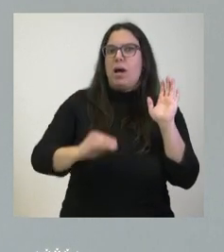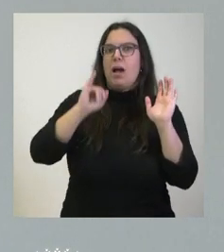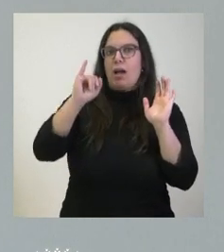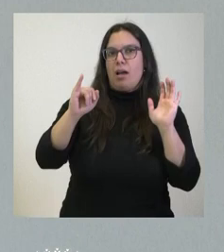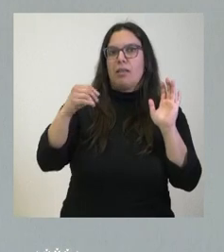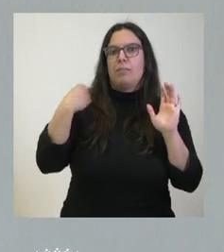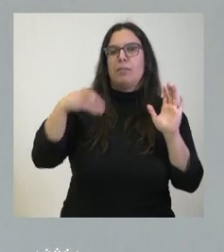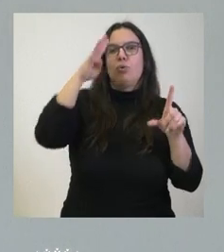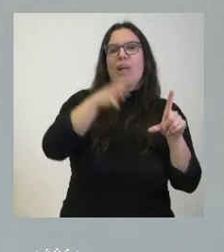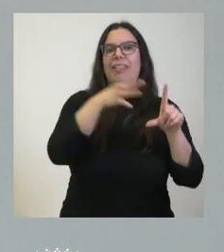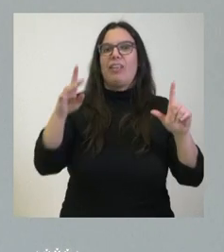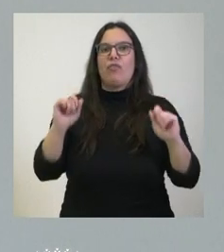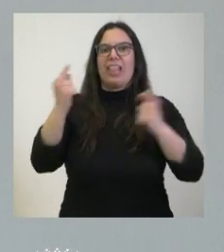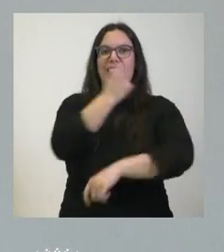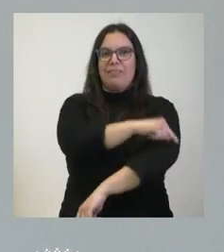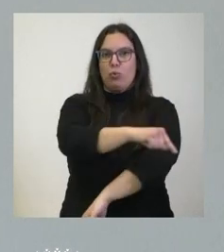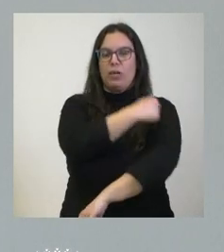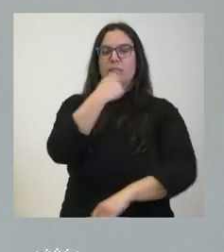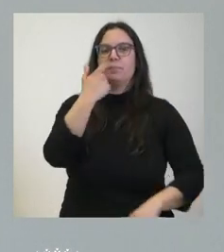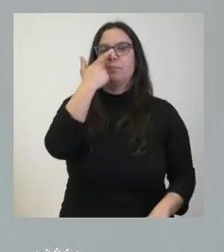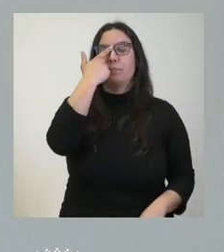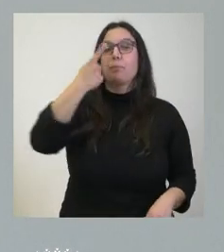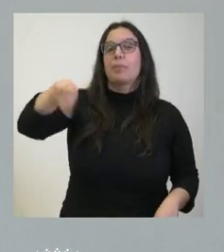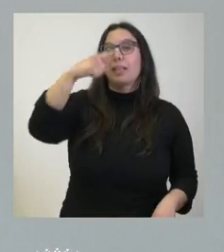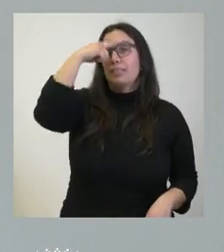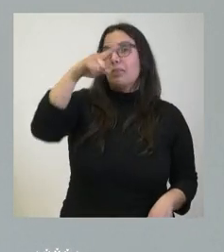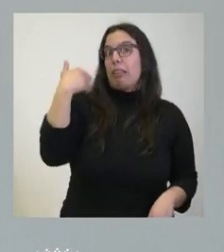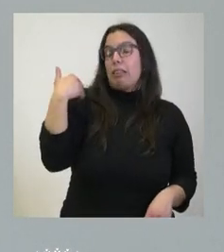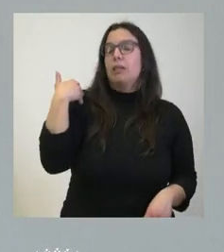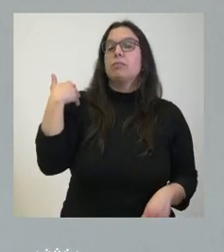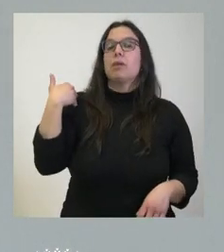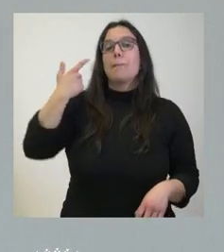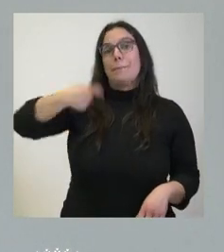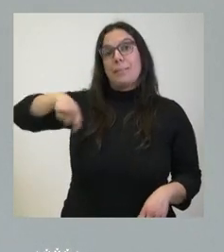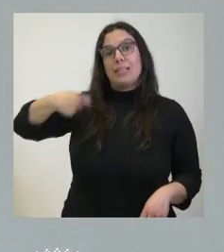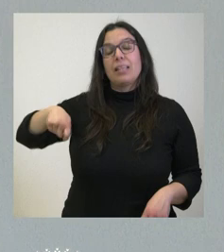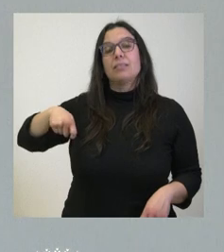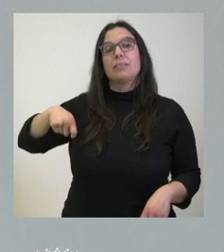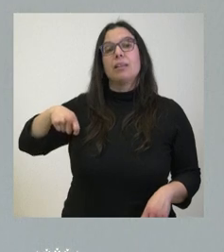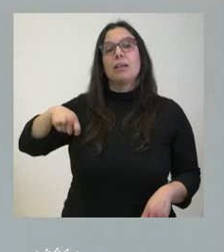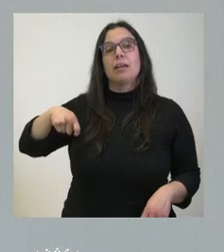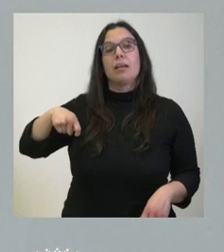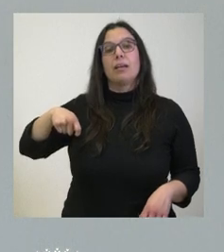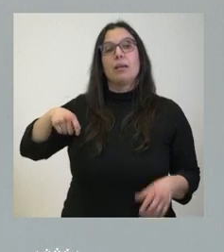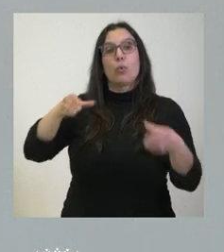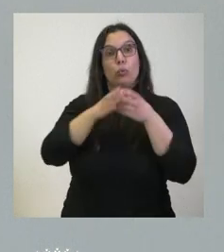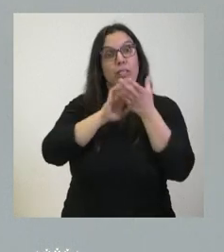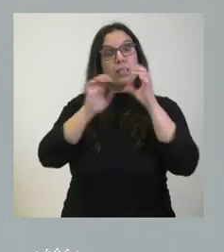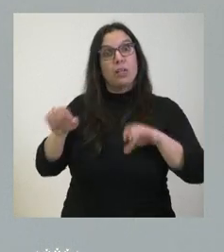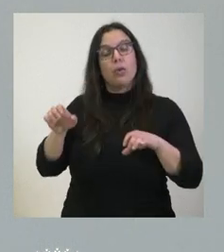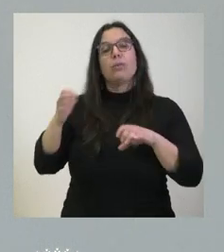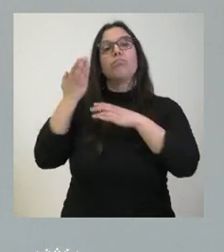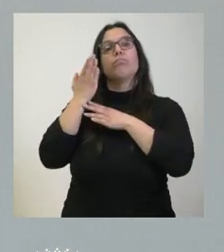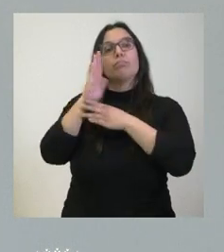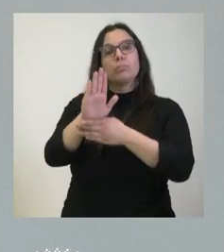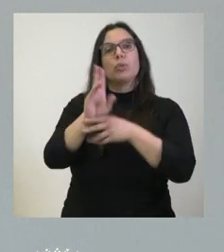calendario oficial. Saben ustedes que se presentó hace no mucho por parte del presidente de la Junta de Castilla y la Fuerza Federal